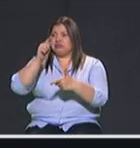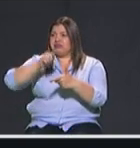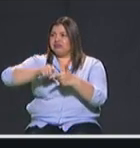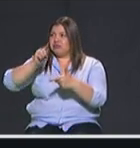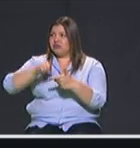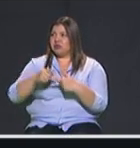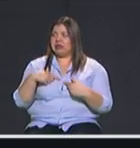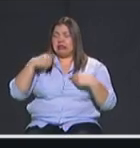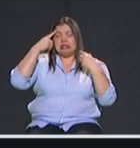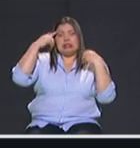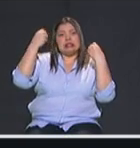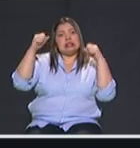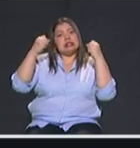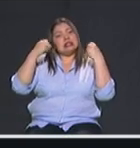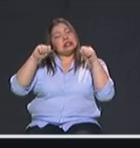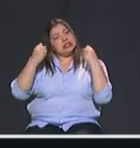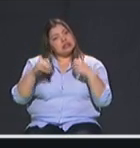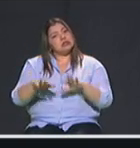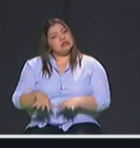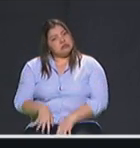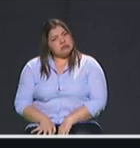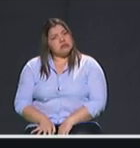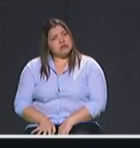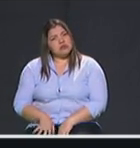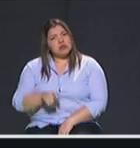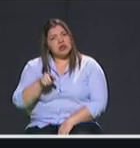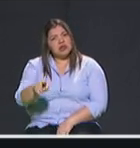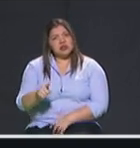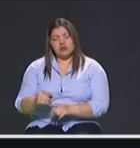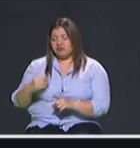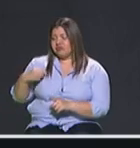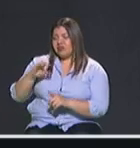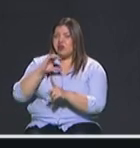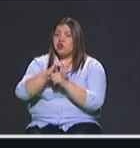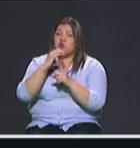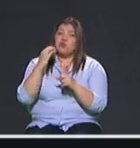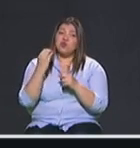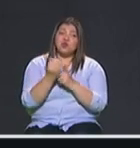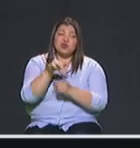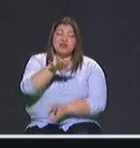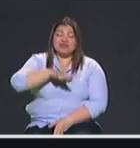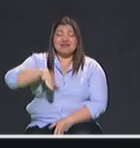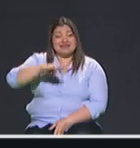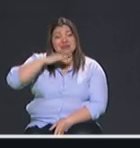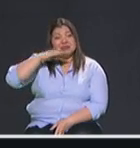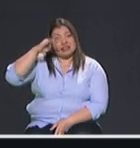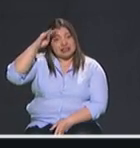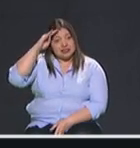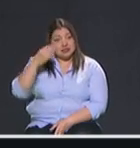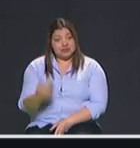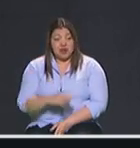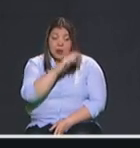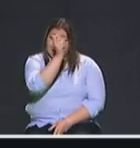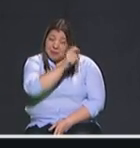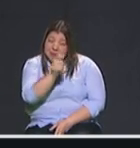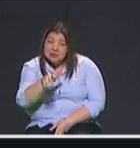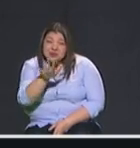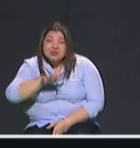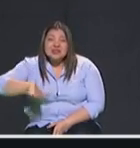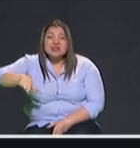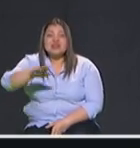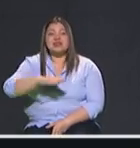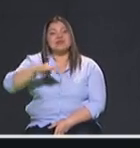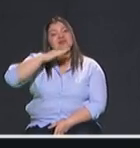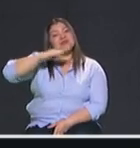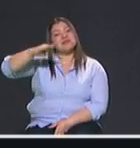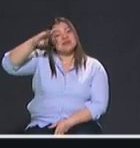y eso denota de una serie de hechos culturales bien complejos sobre los que hay que intervenir y es que para los habitantes de nuestra ciudad y para